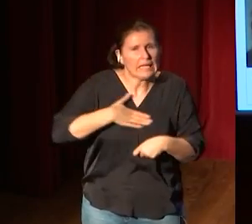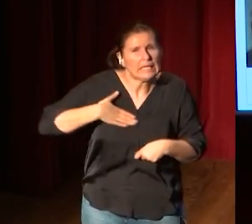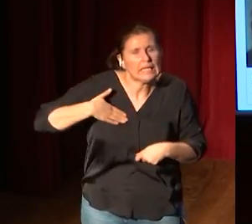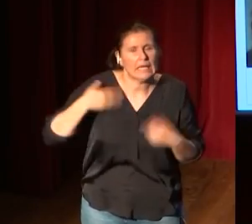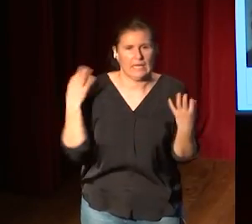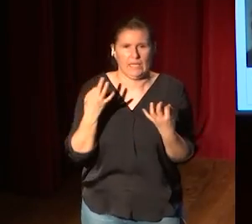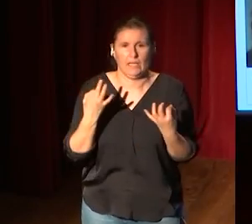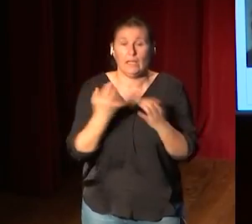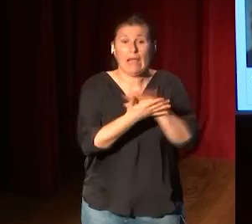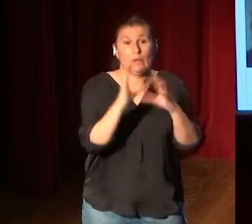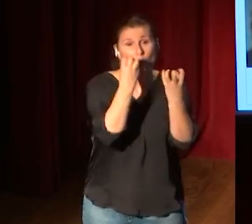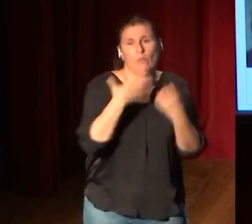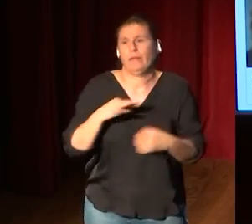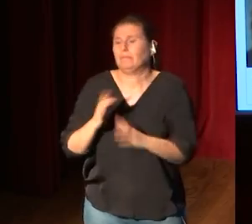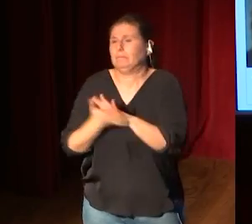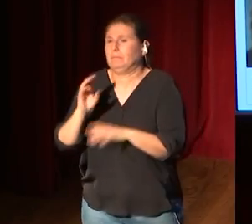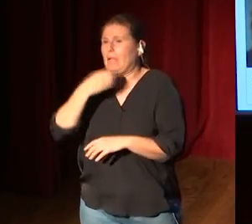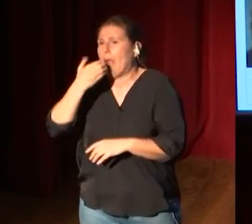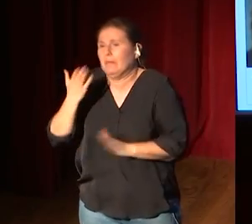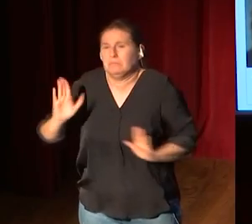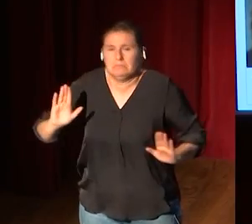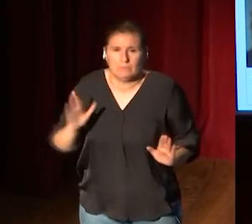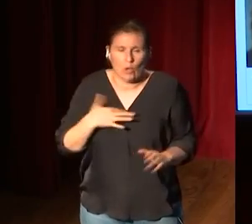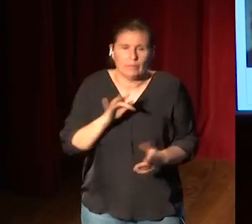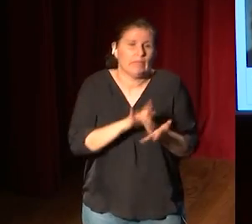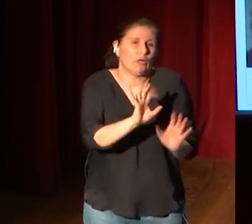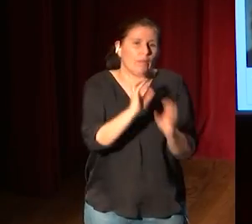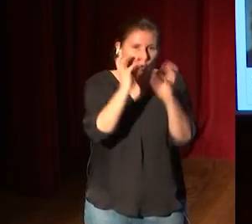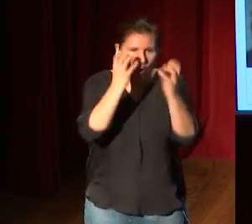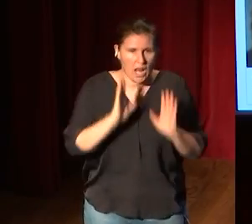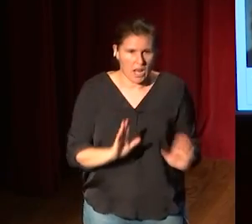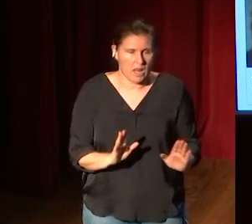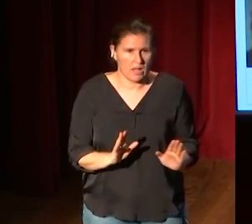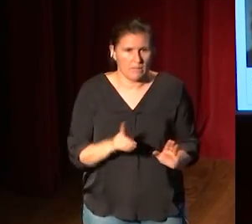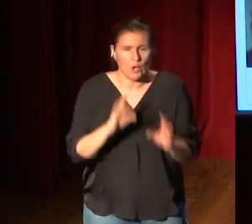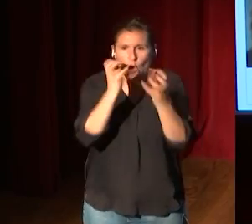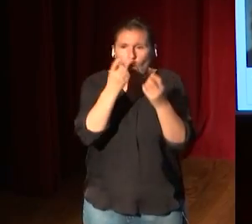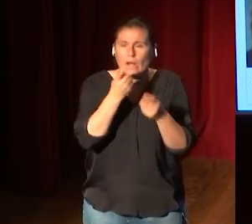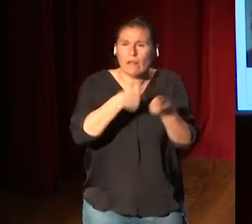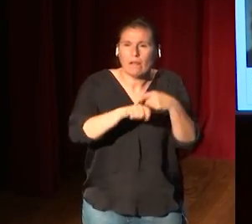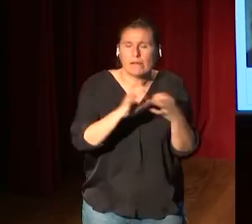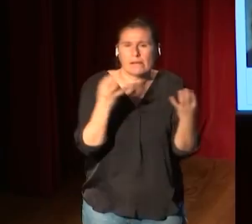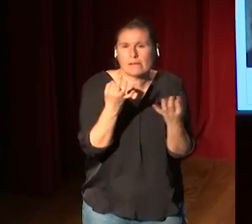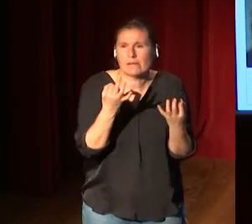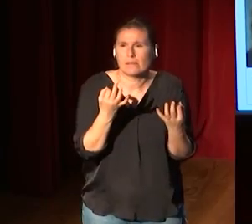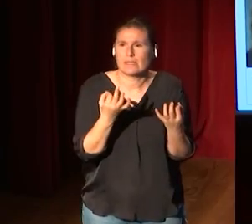he hablado de Google podría hablar y he hablado de Apple pero bueno hoy me dado por Google ¿qué está vendiendo Google? está vendiendo tecnología